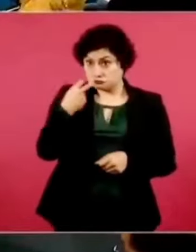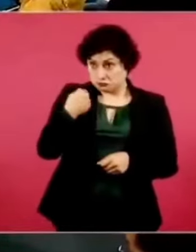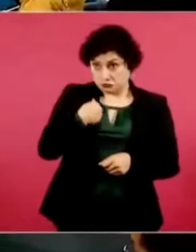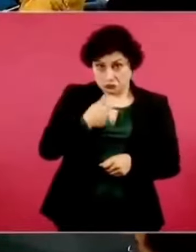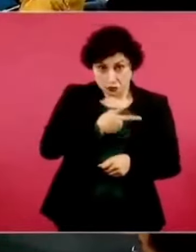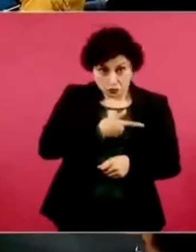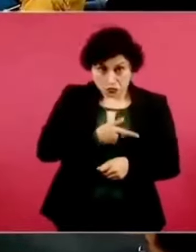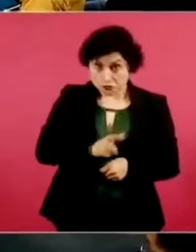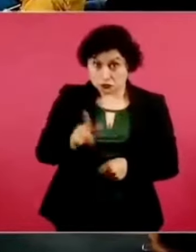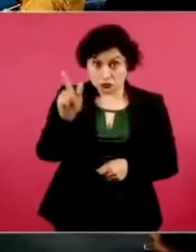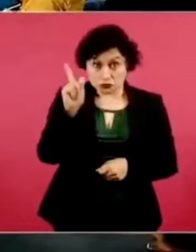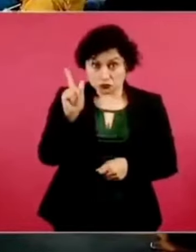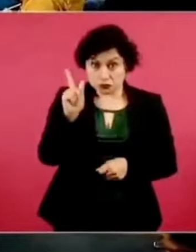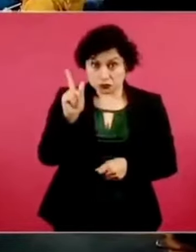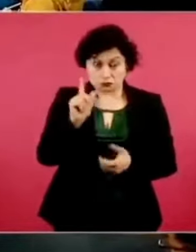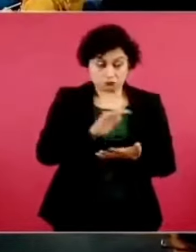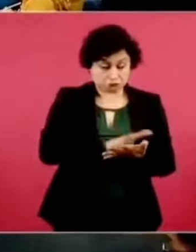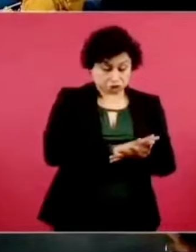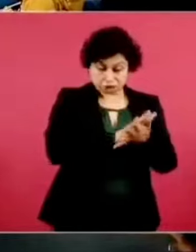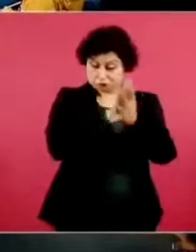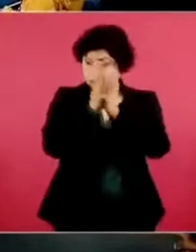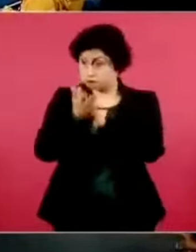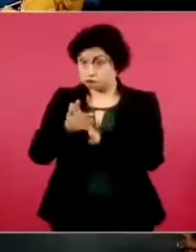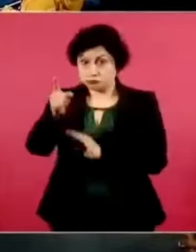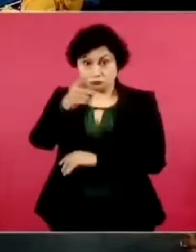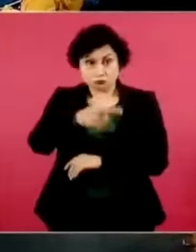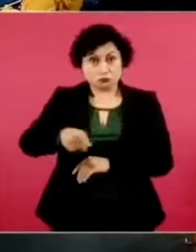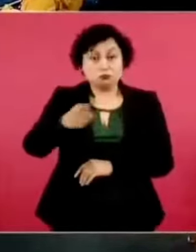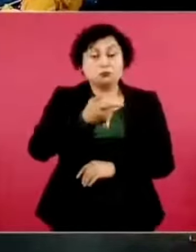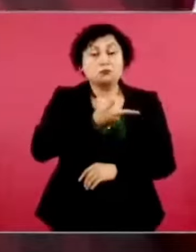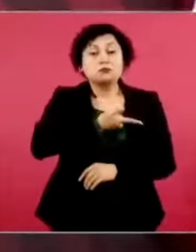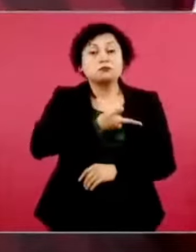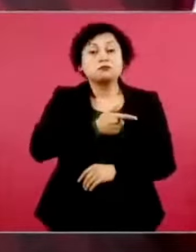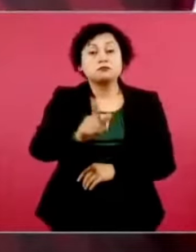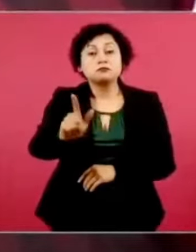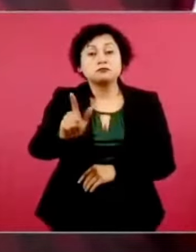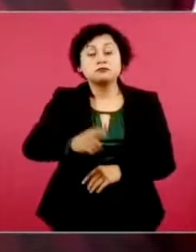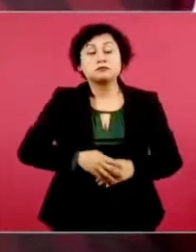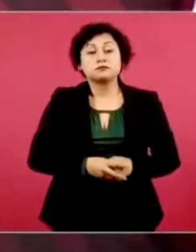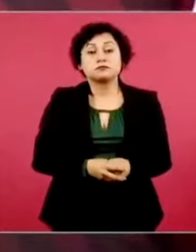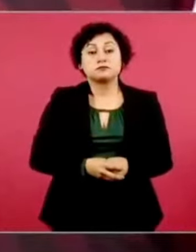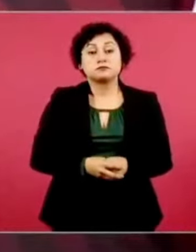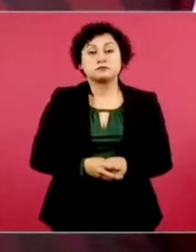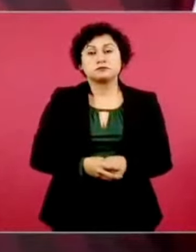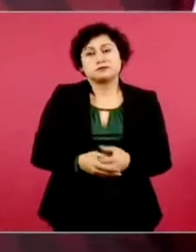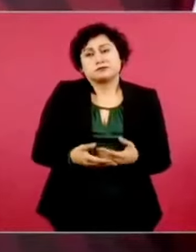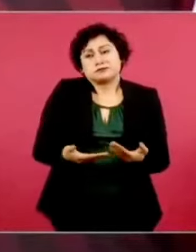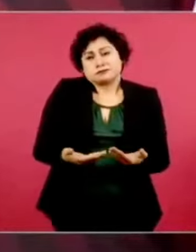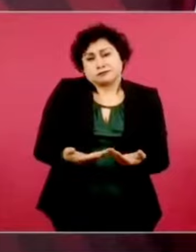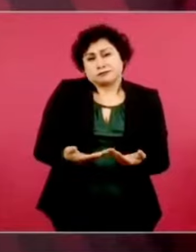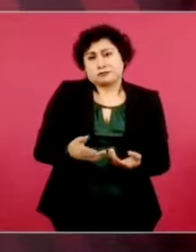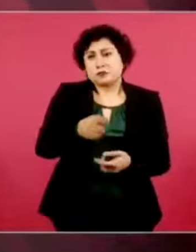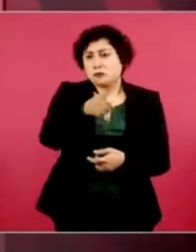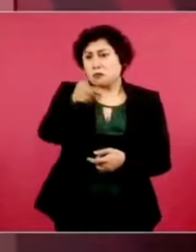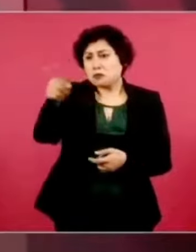tienen la posibilidad